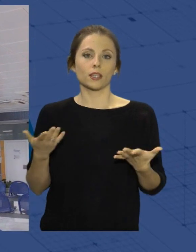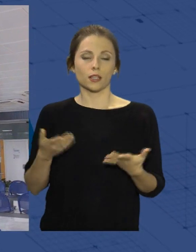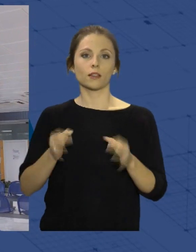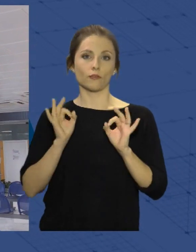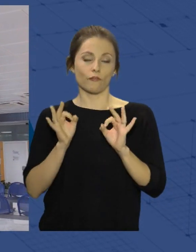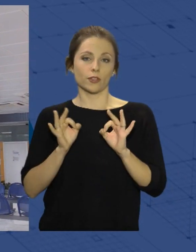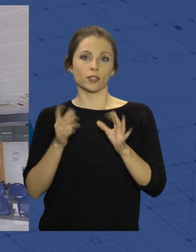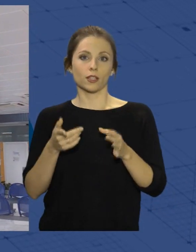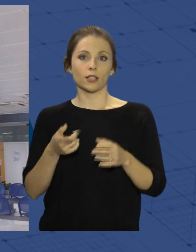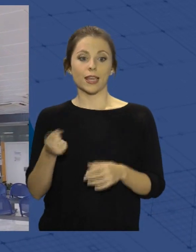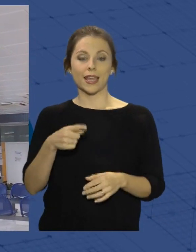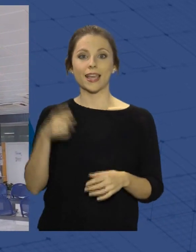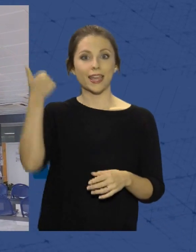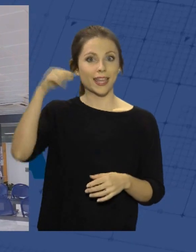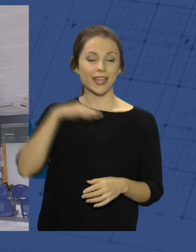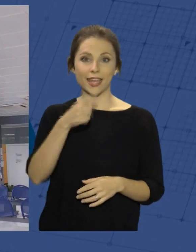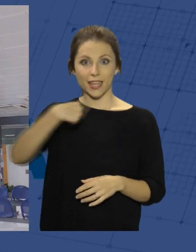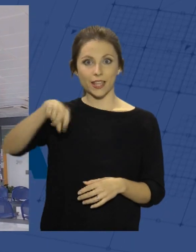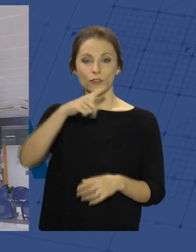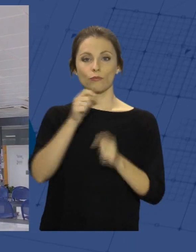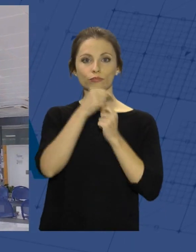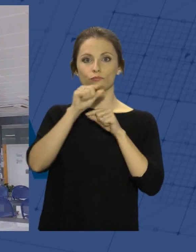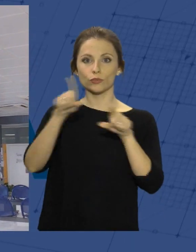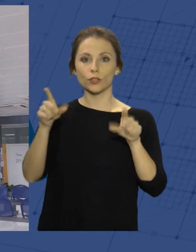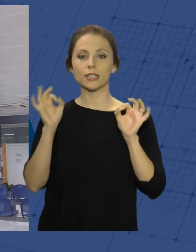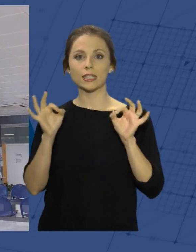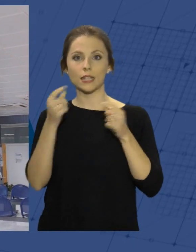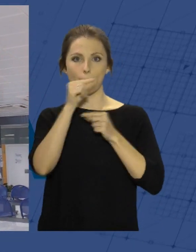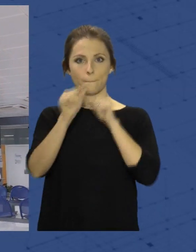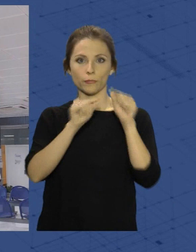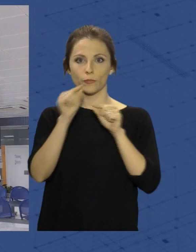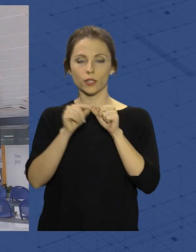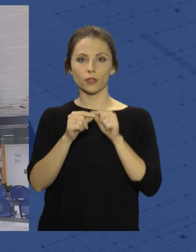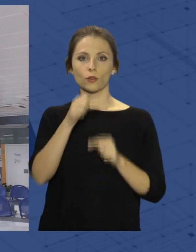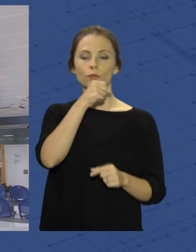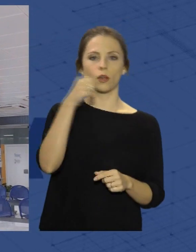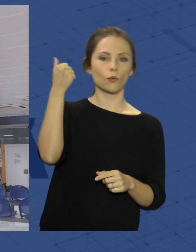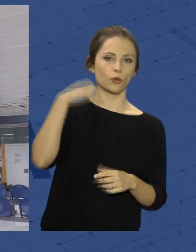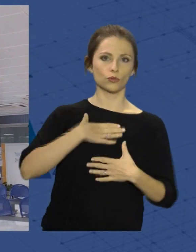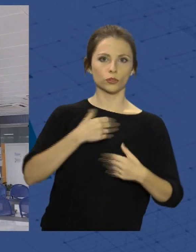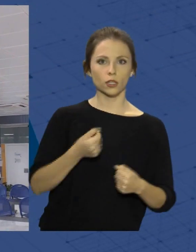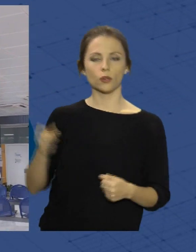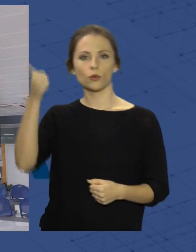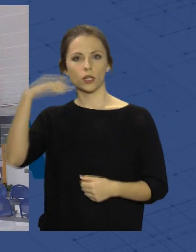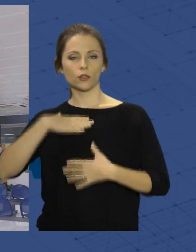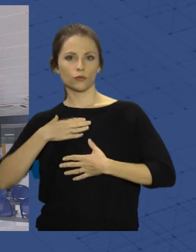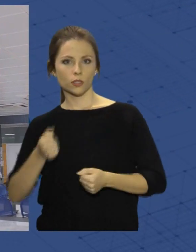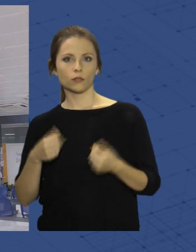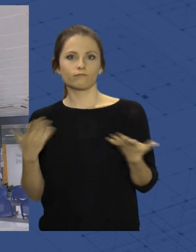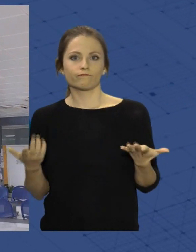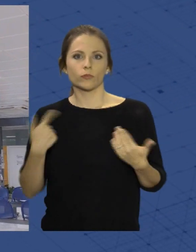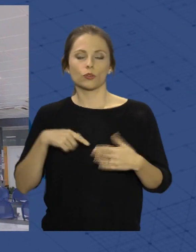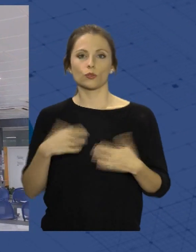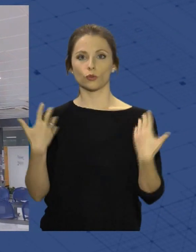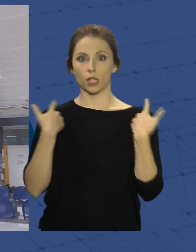ellos son portadores. El niño sano, el abuelo sano y estaríamos, pues evidentemente nuestra labor